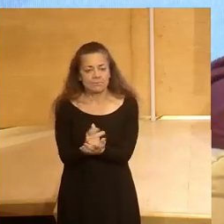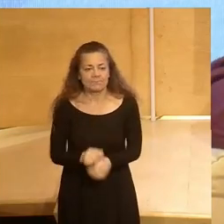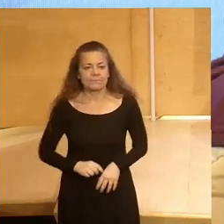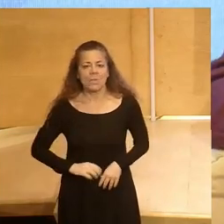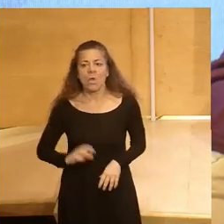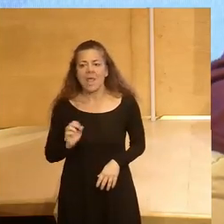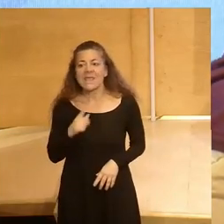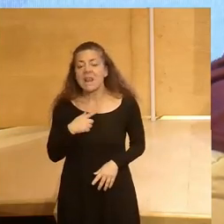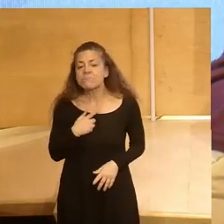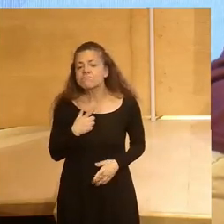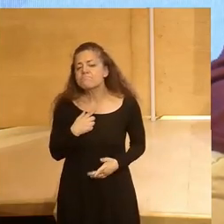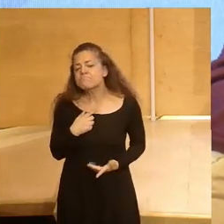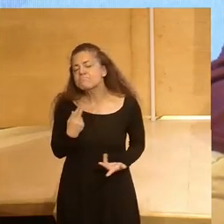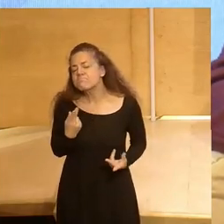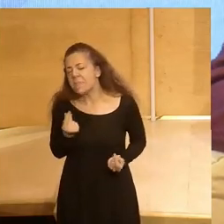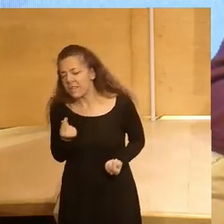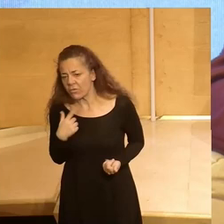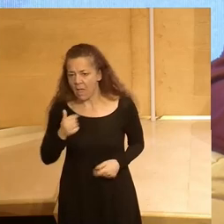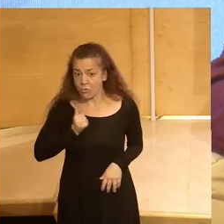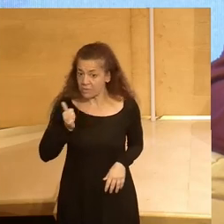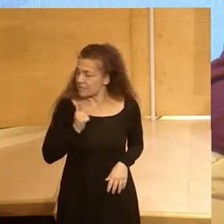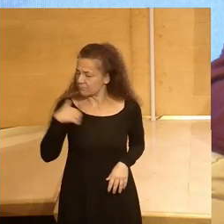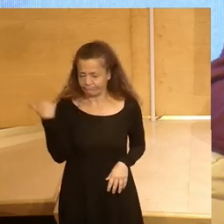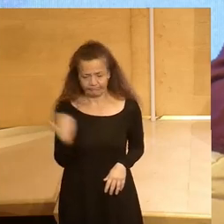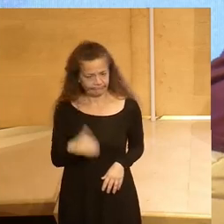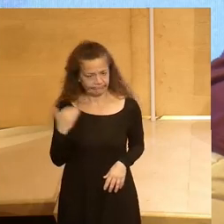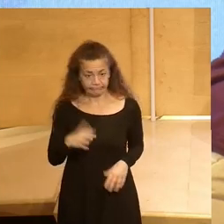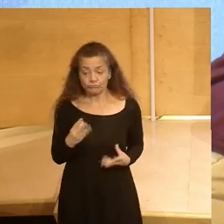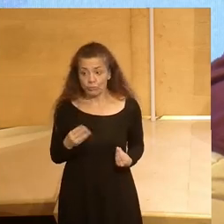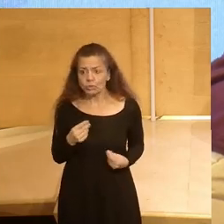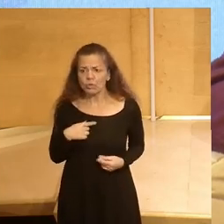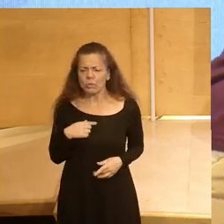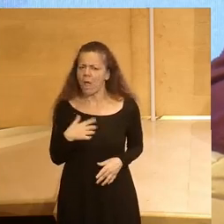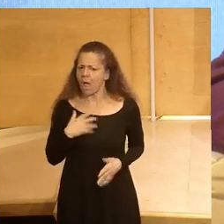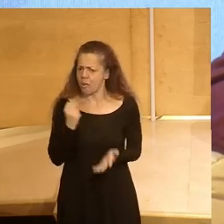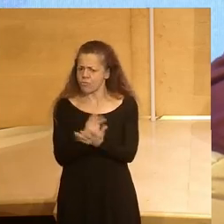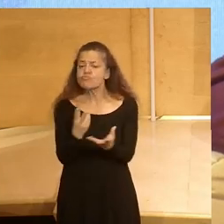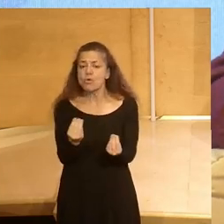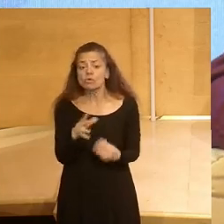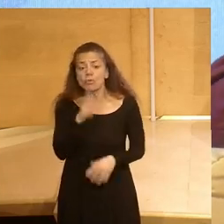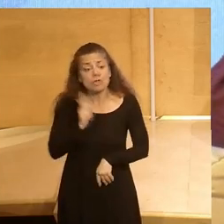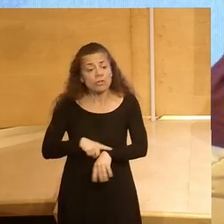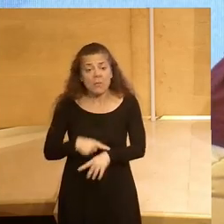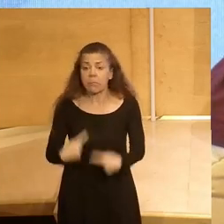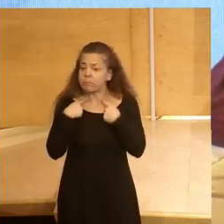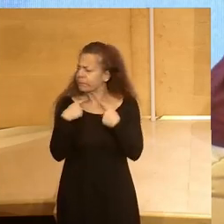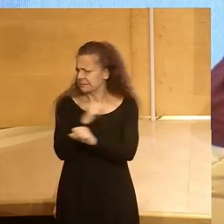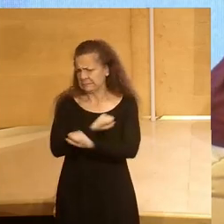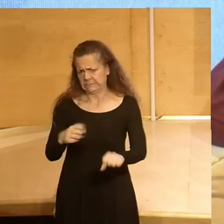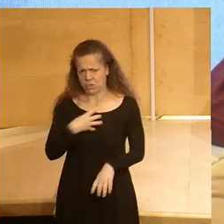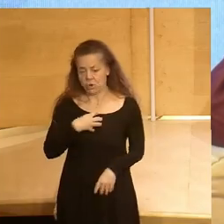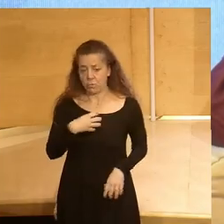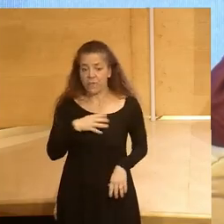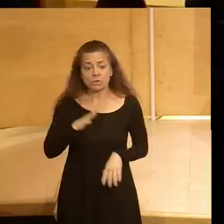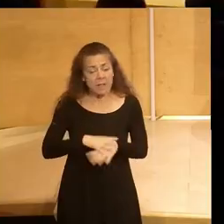el coste que puede tener no aprovecharlas es enorme también nos jugamos mucho y por eso no hay tiempo que perder para abordar